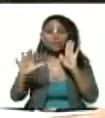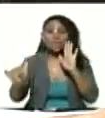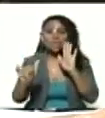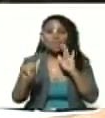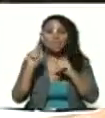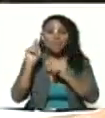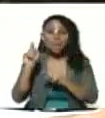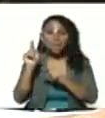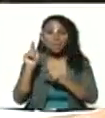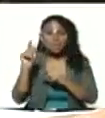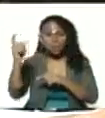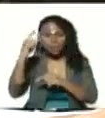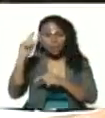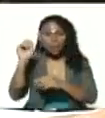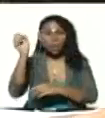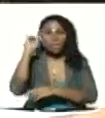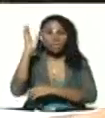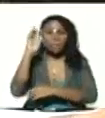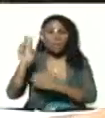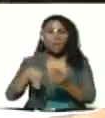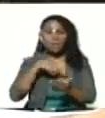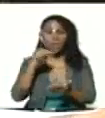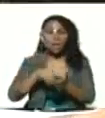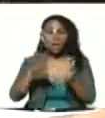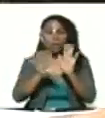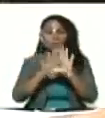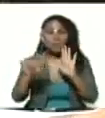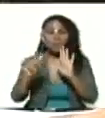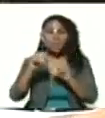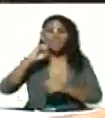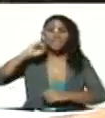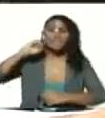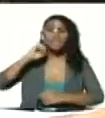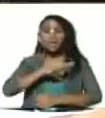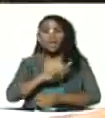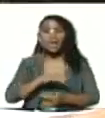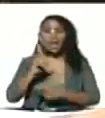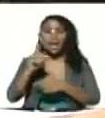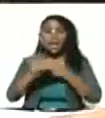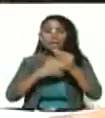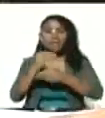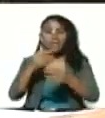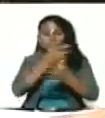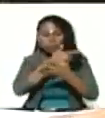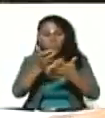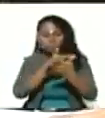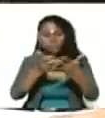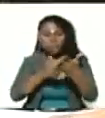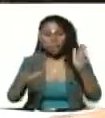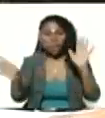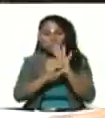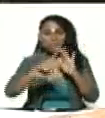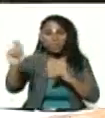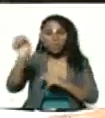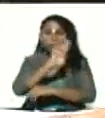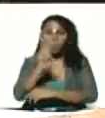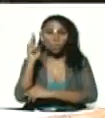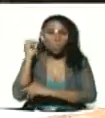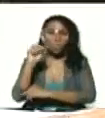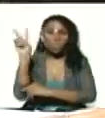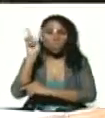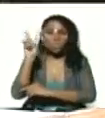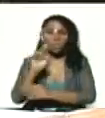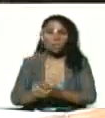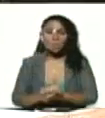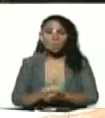constituyente de la Asamblea Nacional Constituyente Histórica, que redactó la constitución de la República Bolivariana de